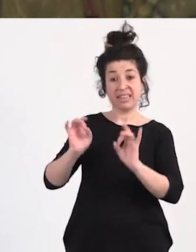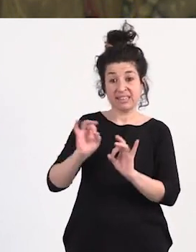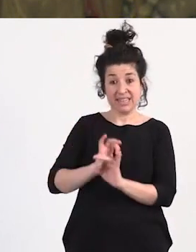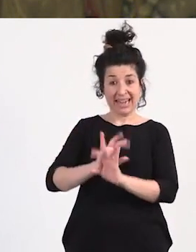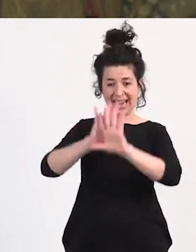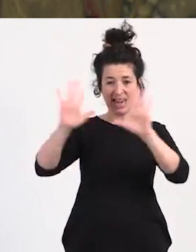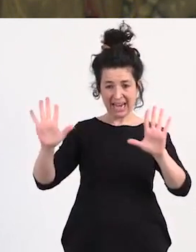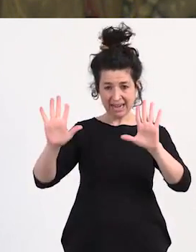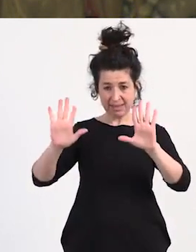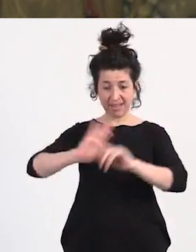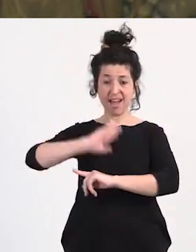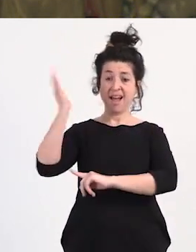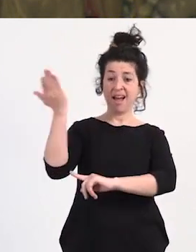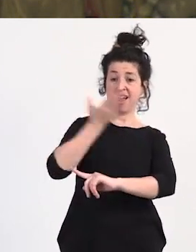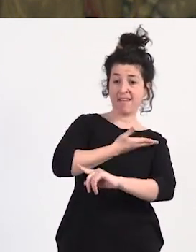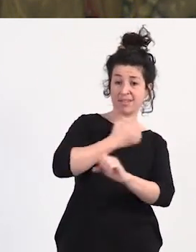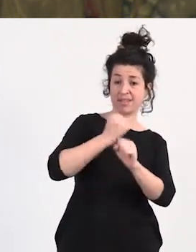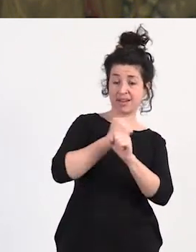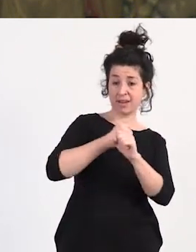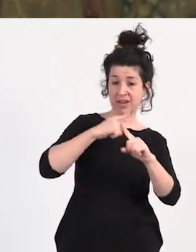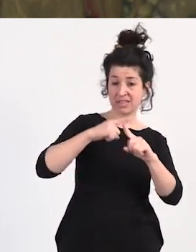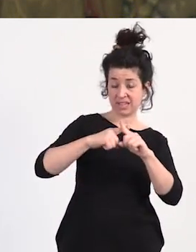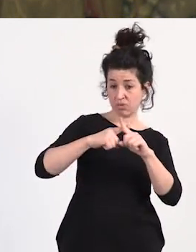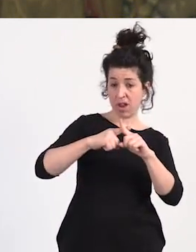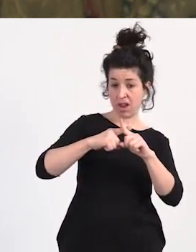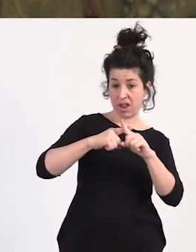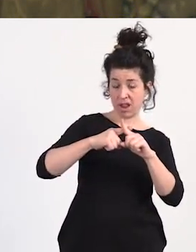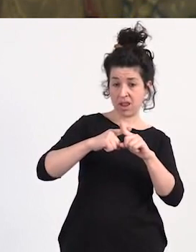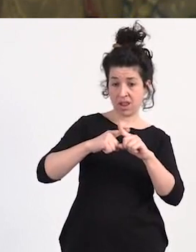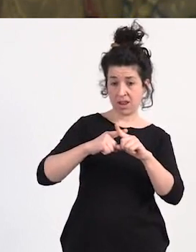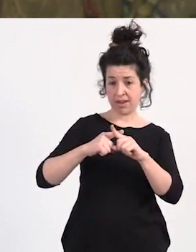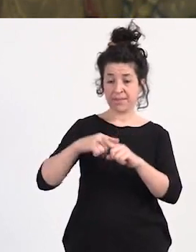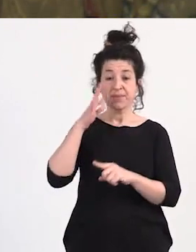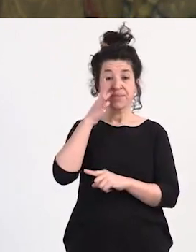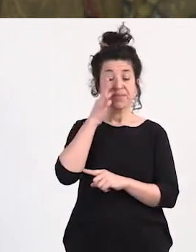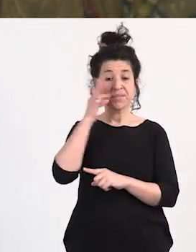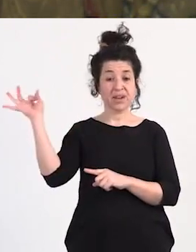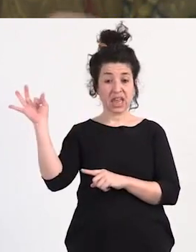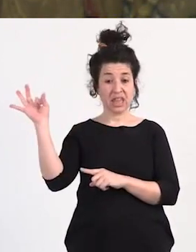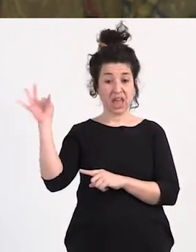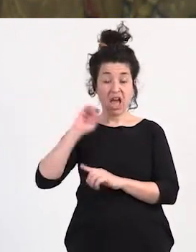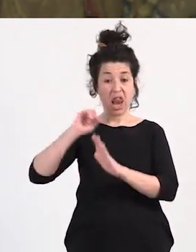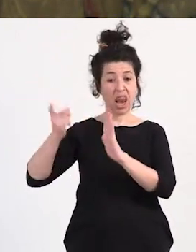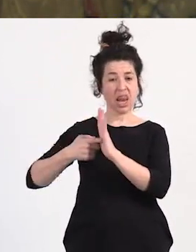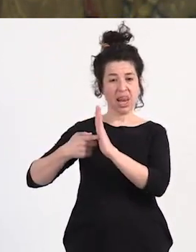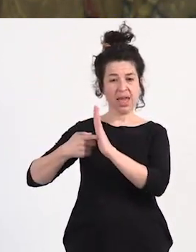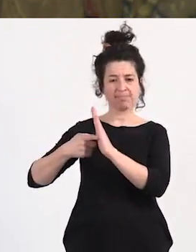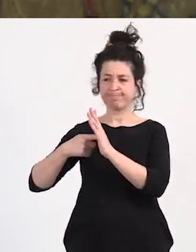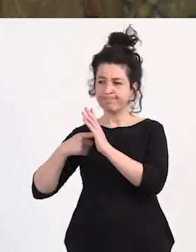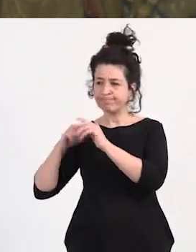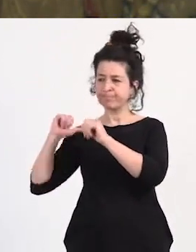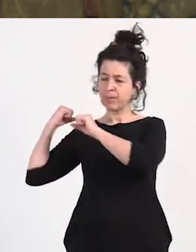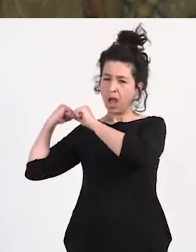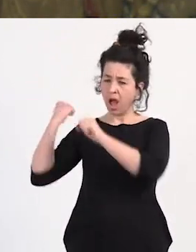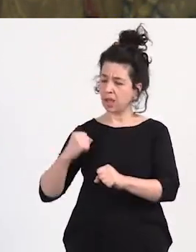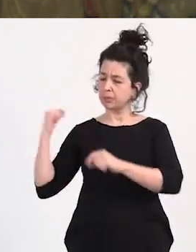trabajadora sexual una vez más estas leyes en Francia la misma ley durante muchos años estuvo discutiendo